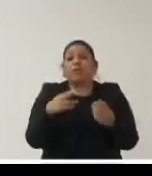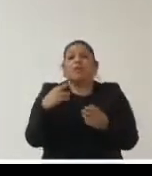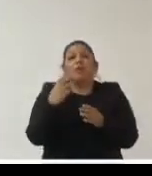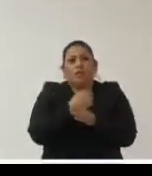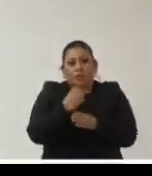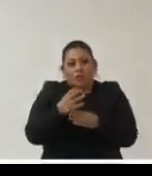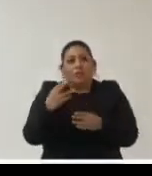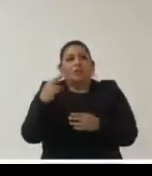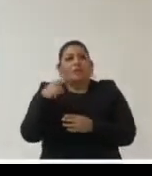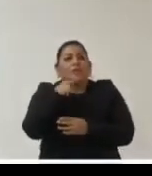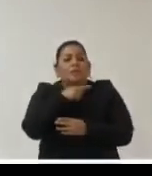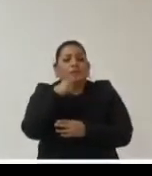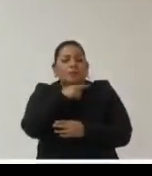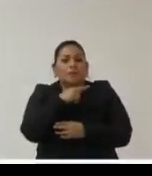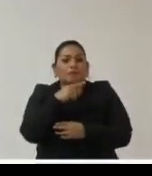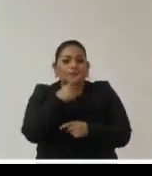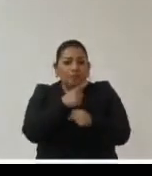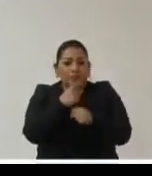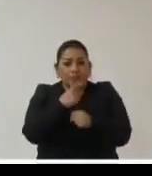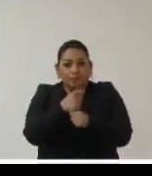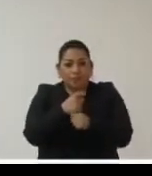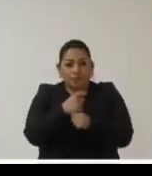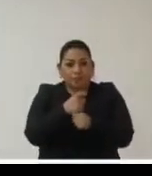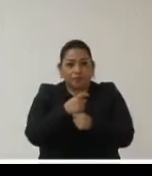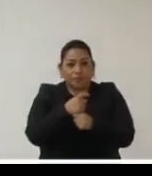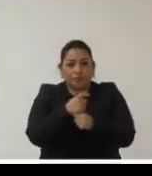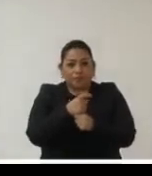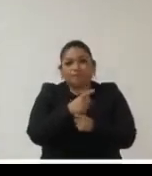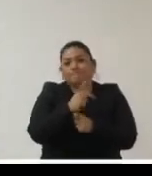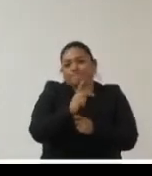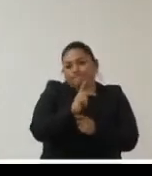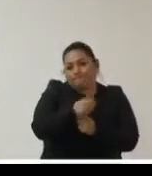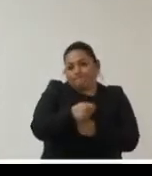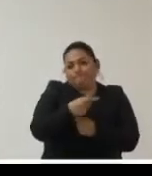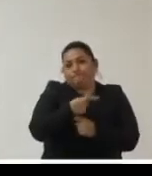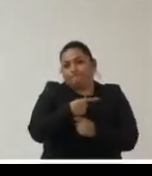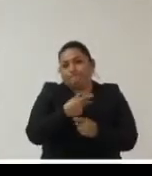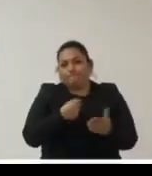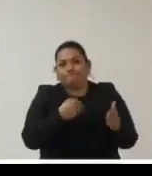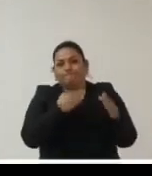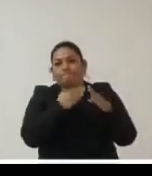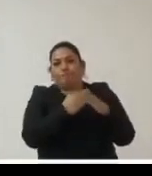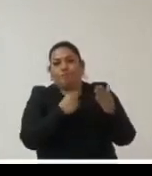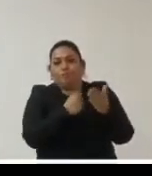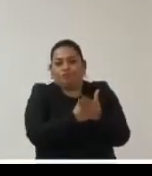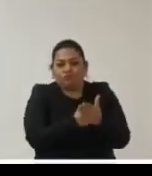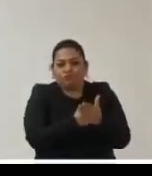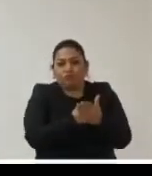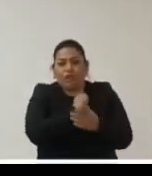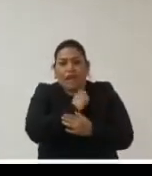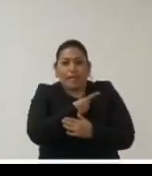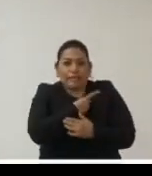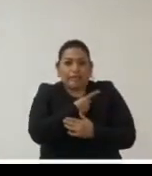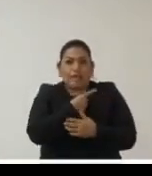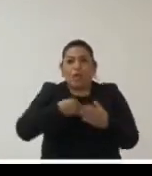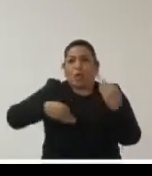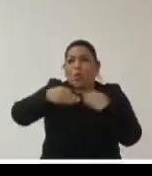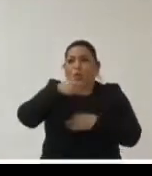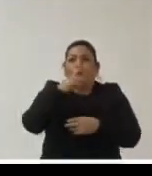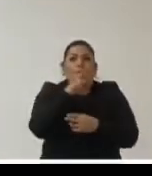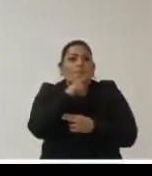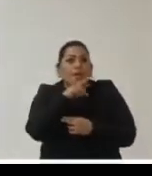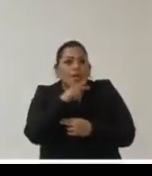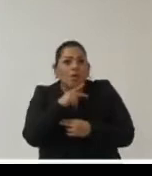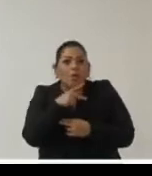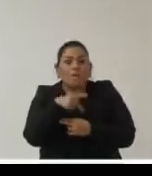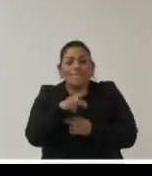normalmente lo primero que afecta pues es el impacto propio de la emergencia que en este caso es la salud y todos preocupados por la salud